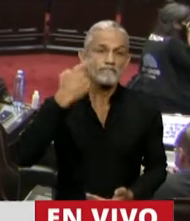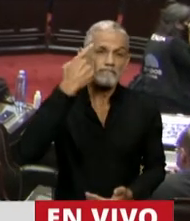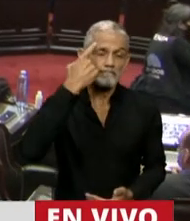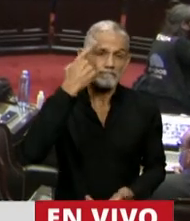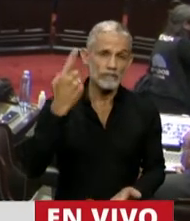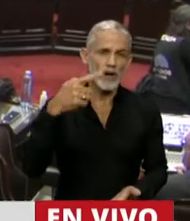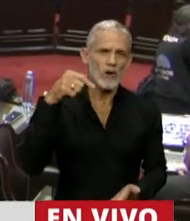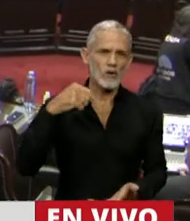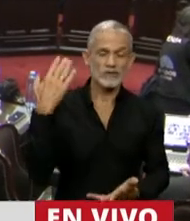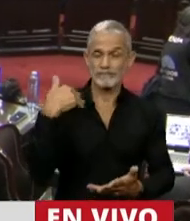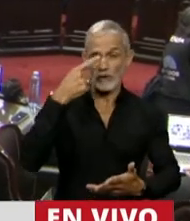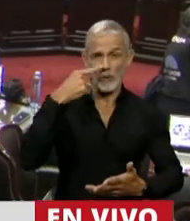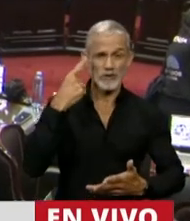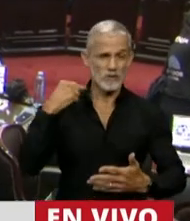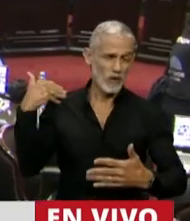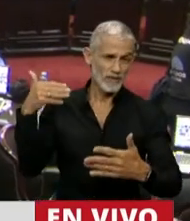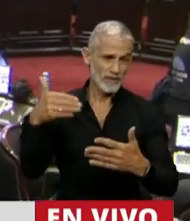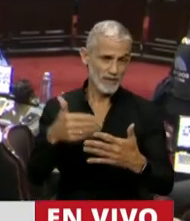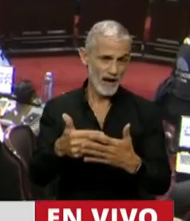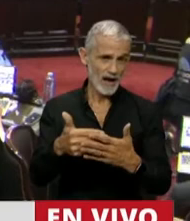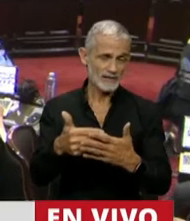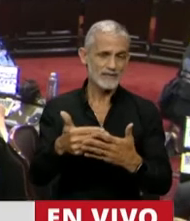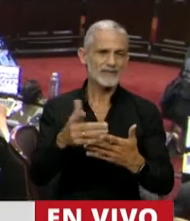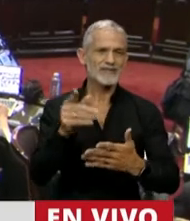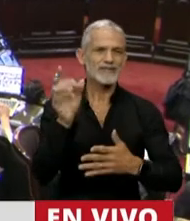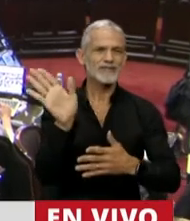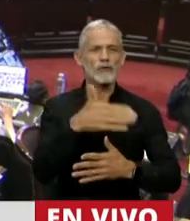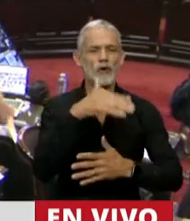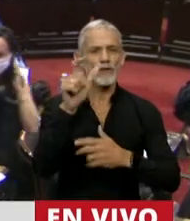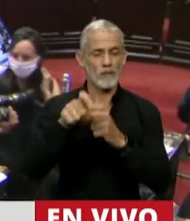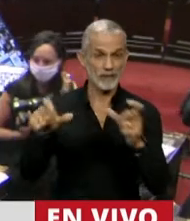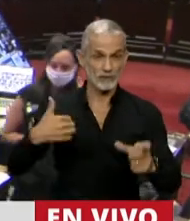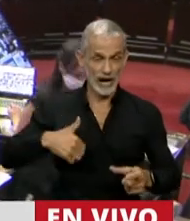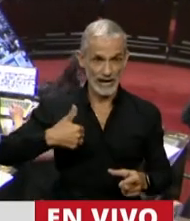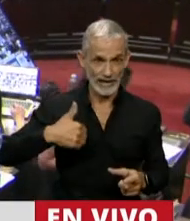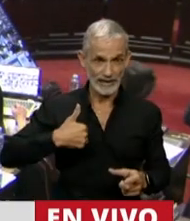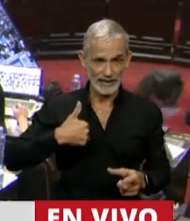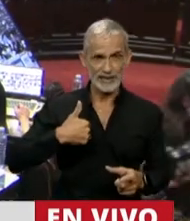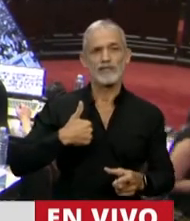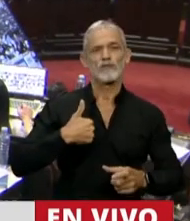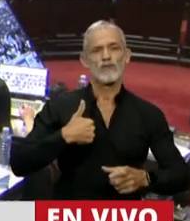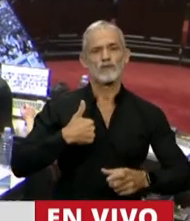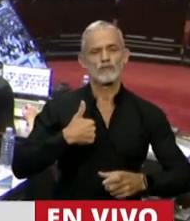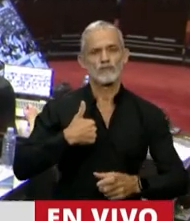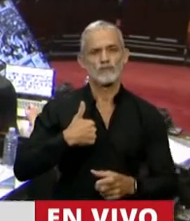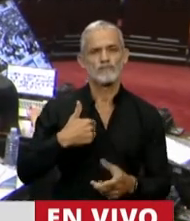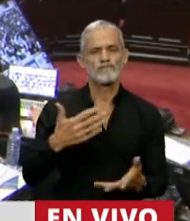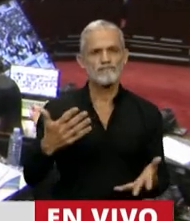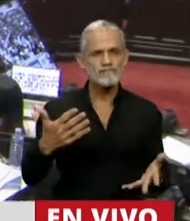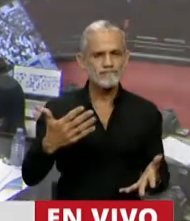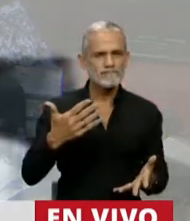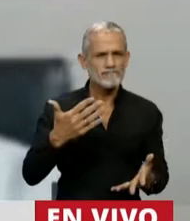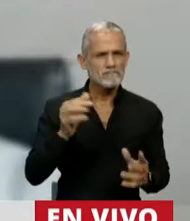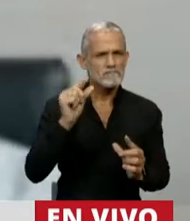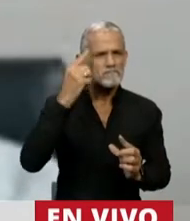estos últimos días los argentinos hemos estado, la verdad, que